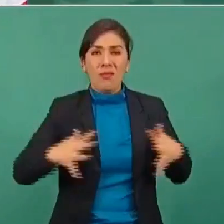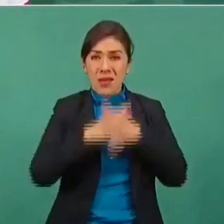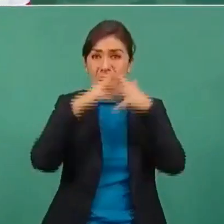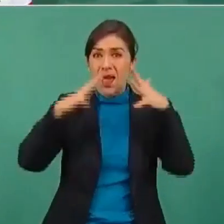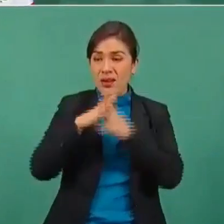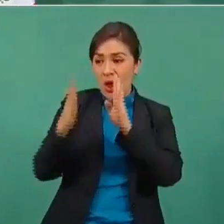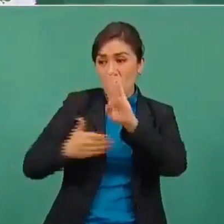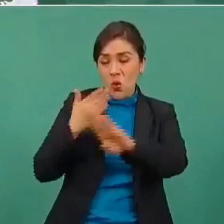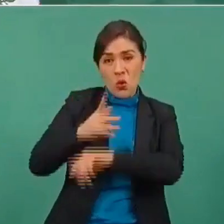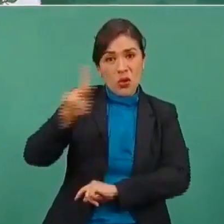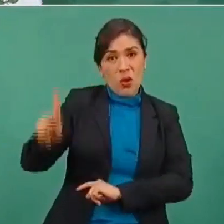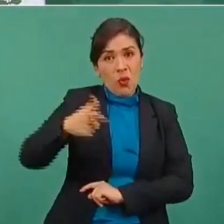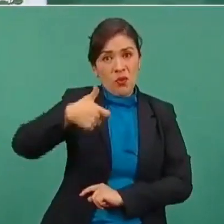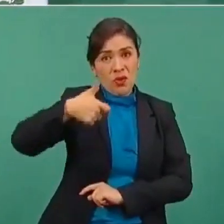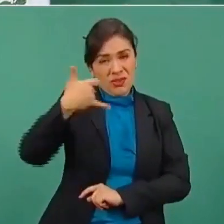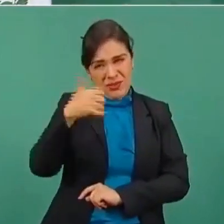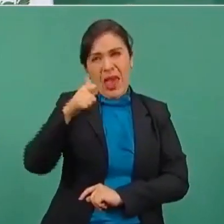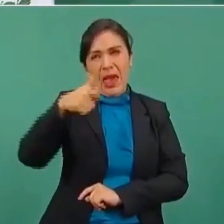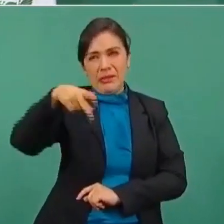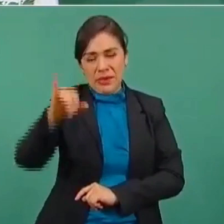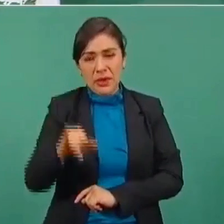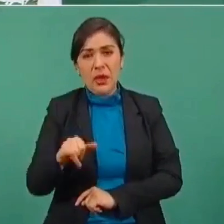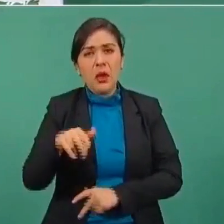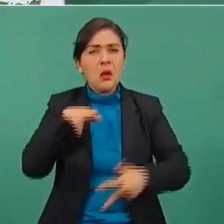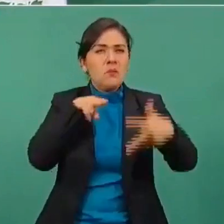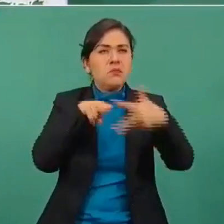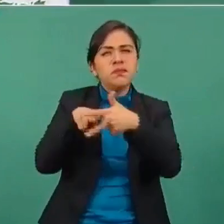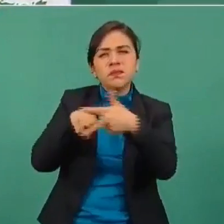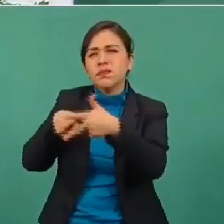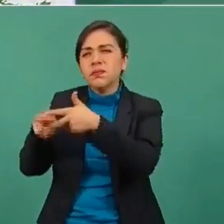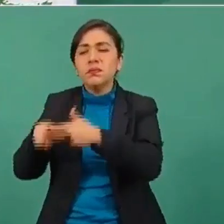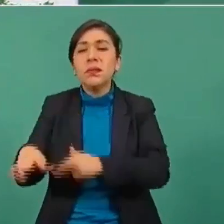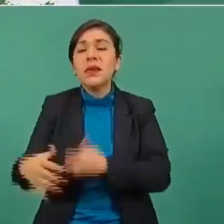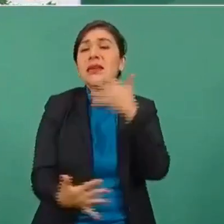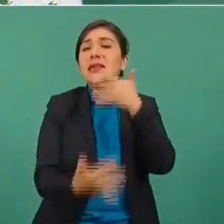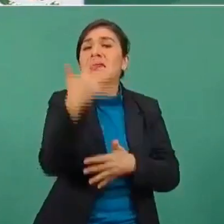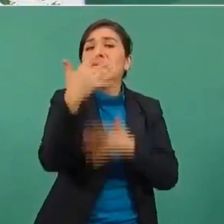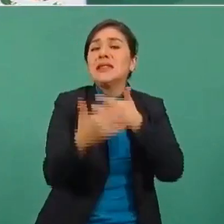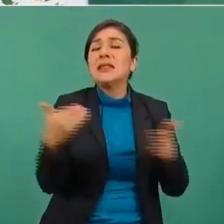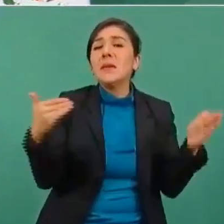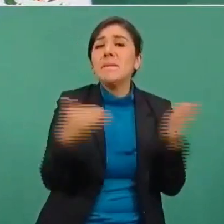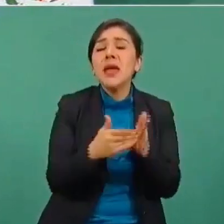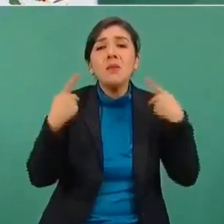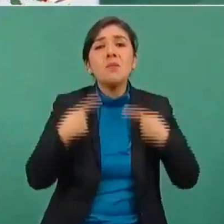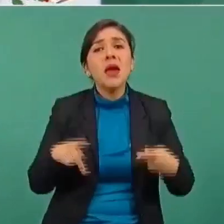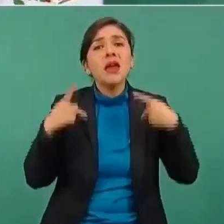asesinaron a 15 mil yaquis,